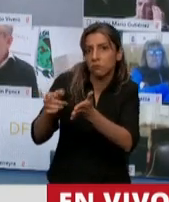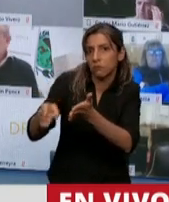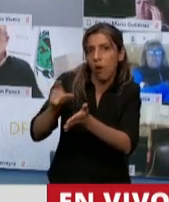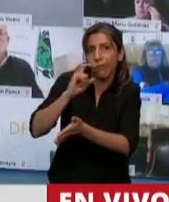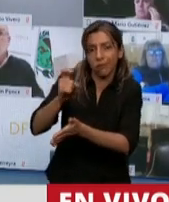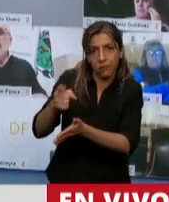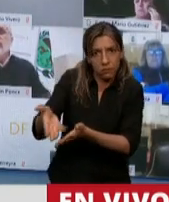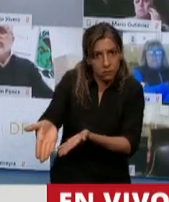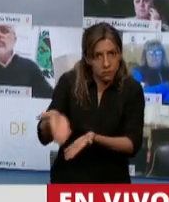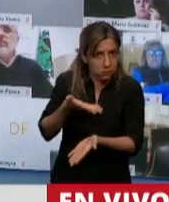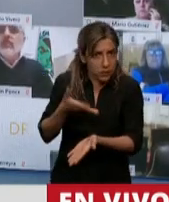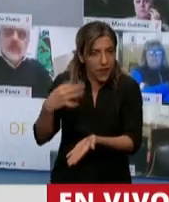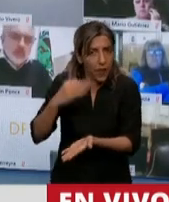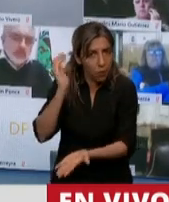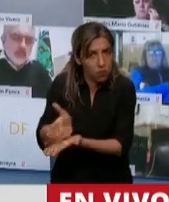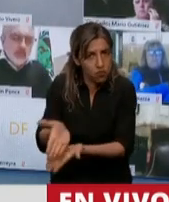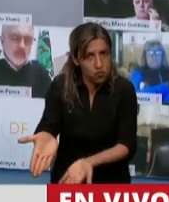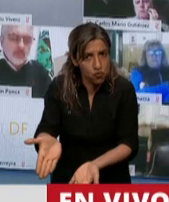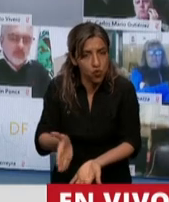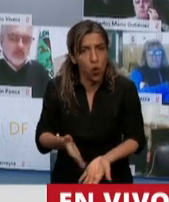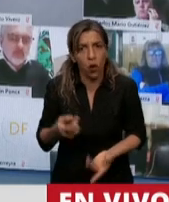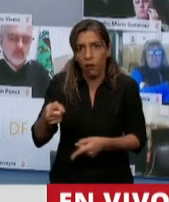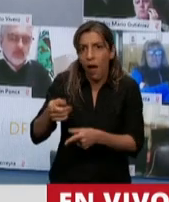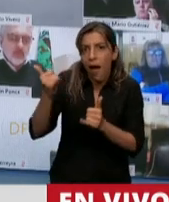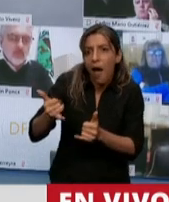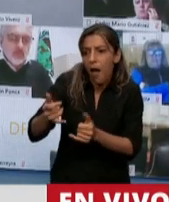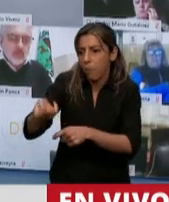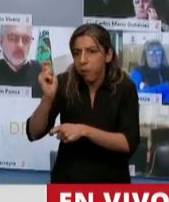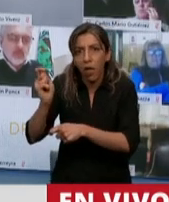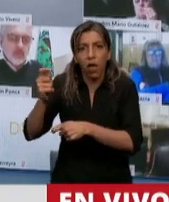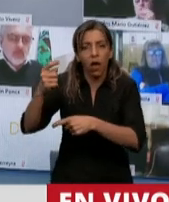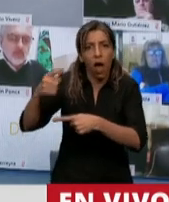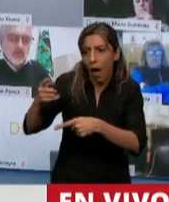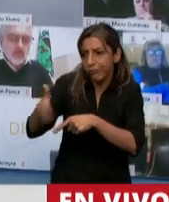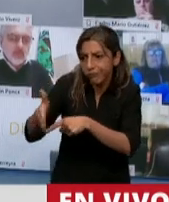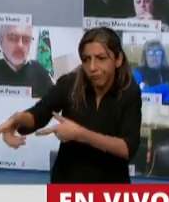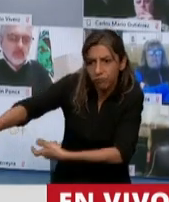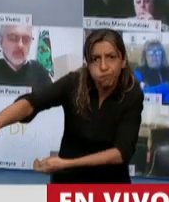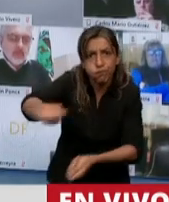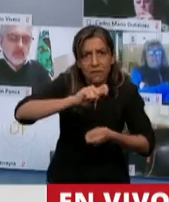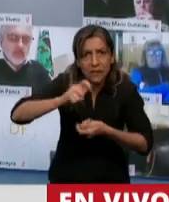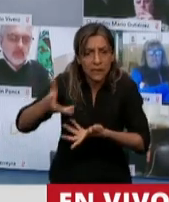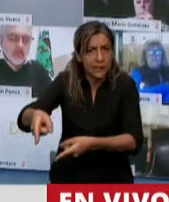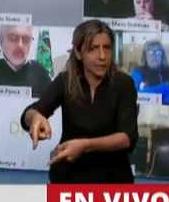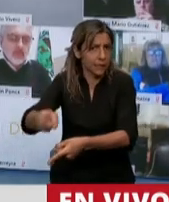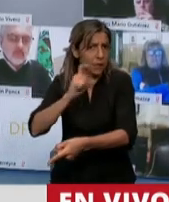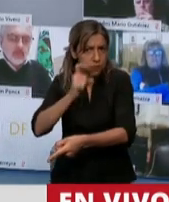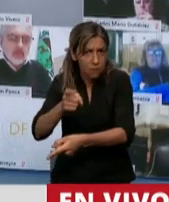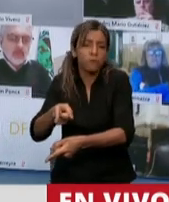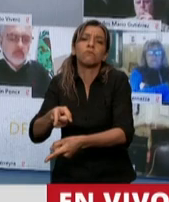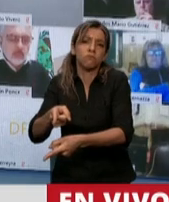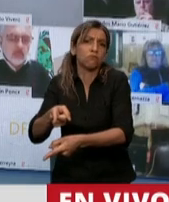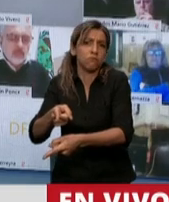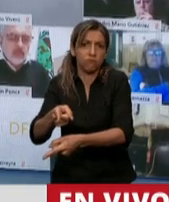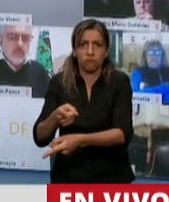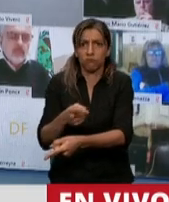nuestras aguas. Me parece que es muy, muy importante porque nos pone en un lugar de ejercer nuestros derechos